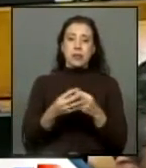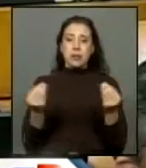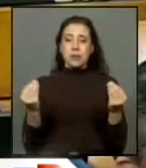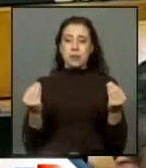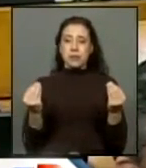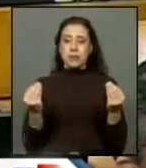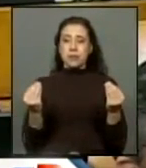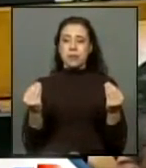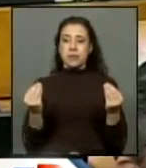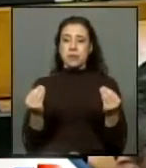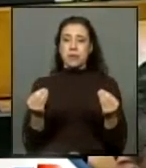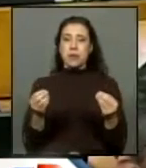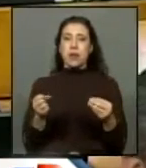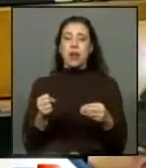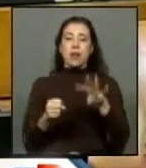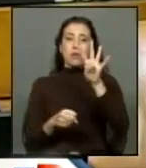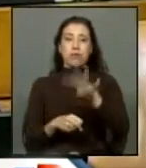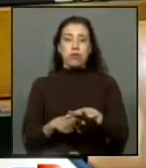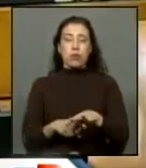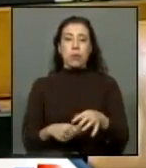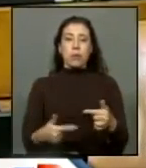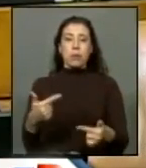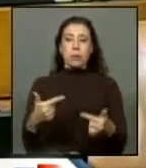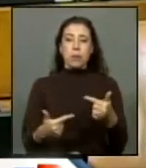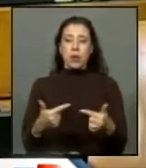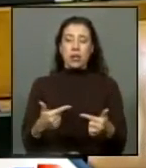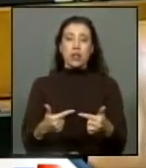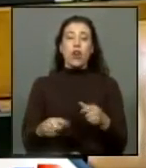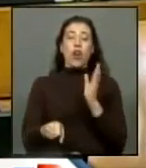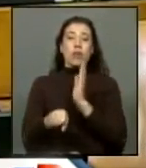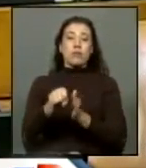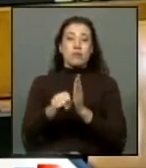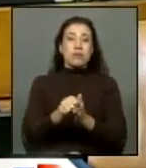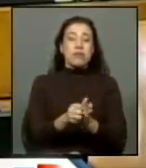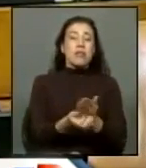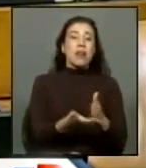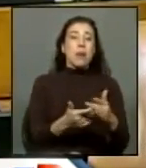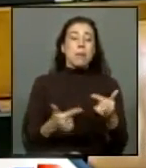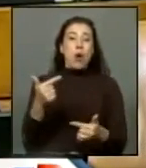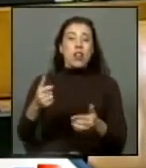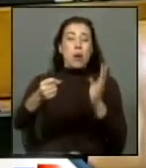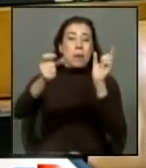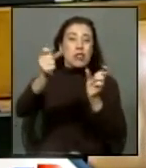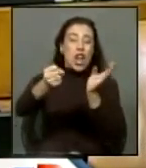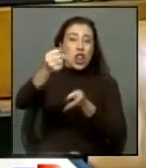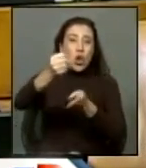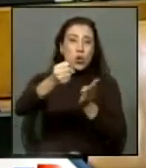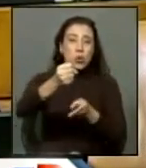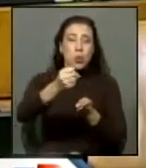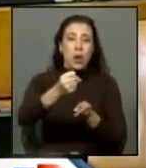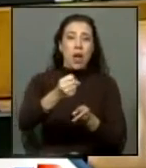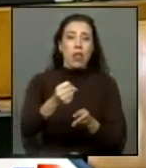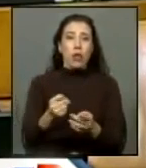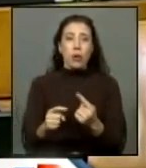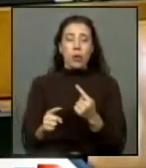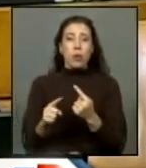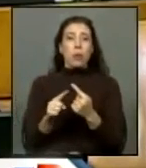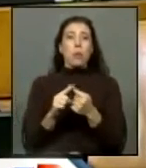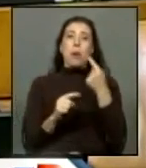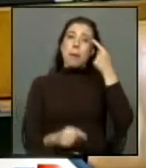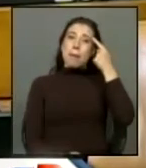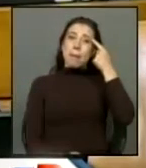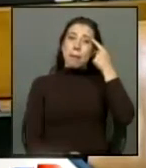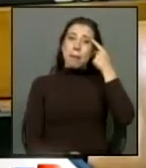con ejecutados políticos con exonerados políticos con torturados por el solo hecho de pensar